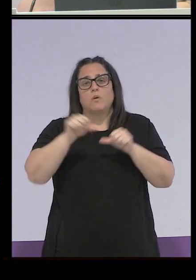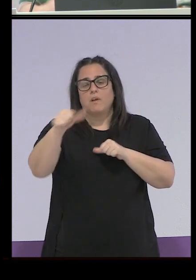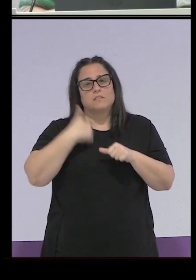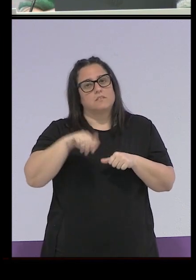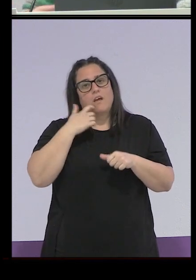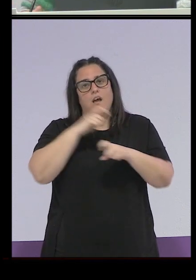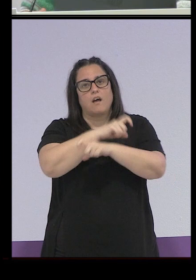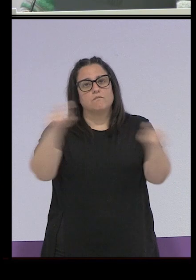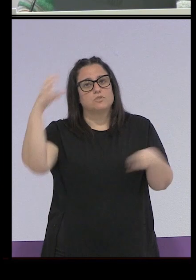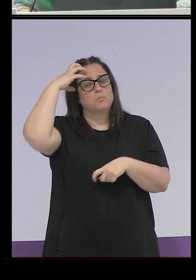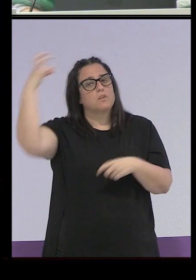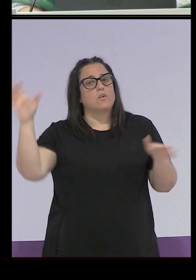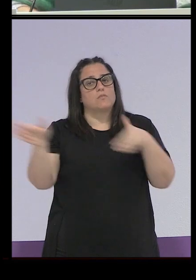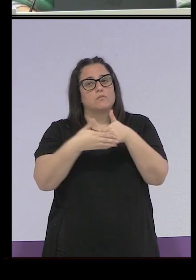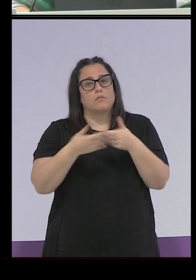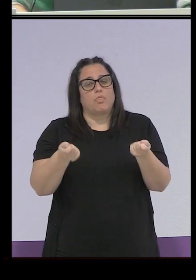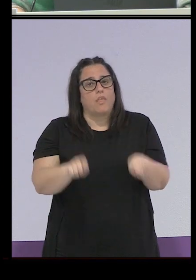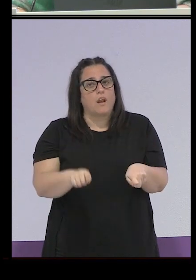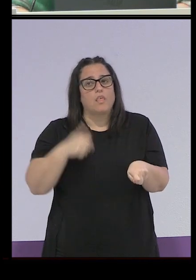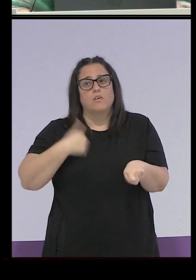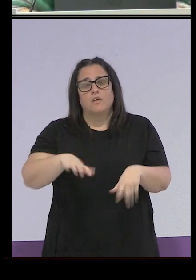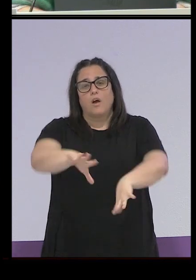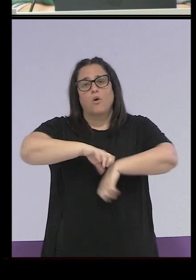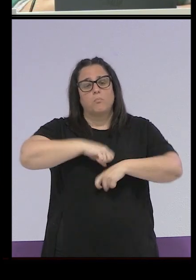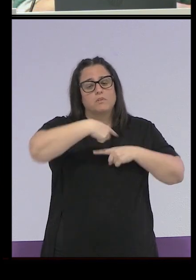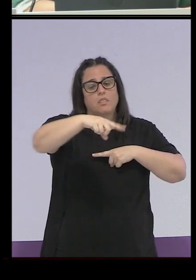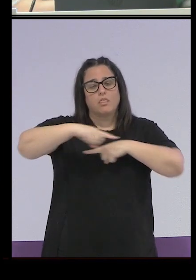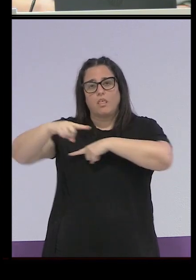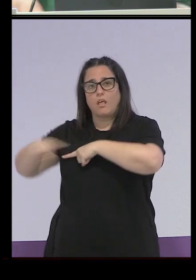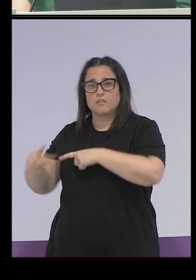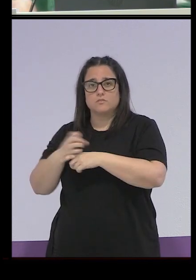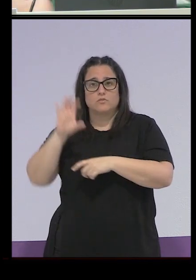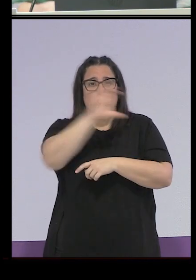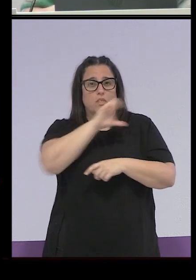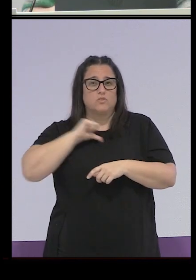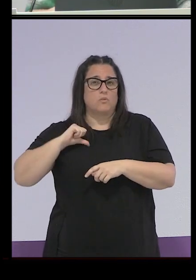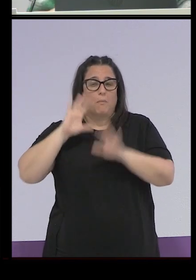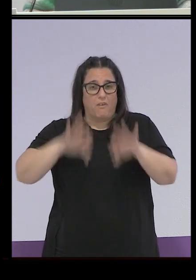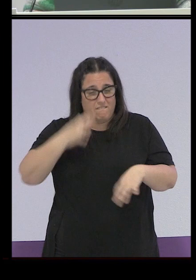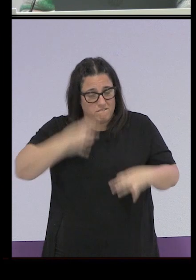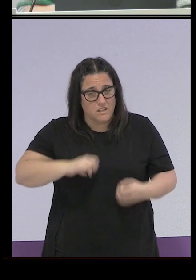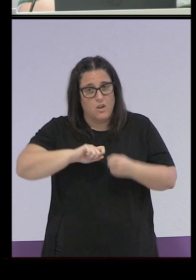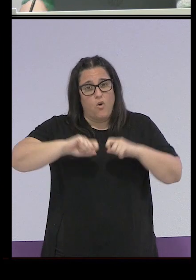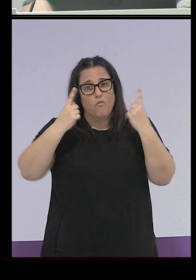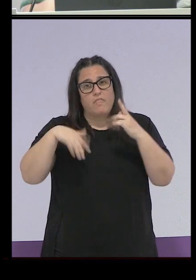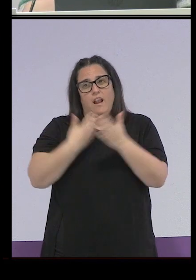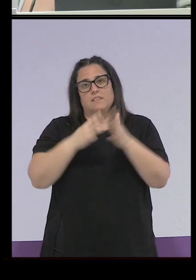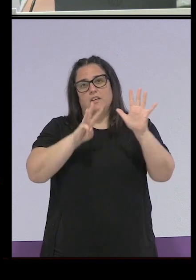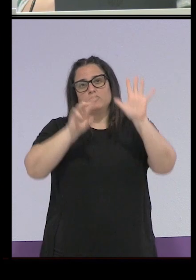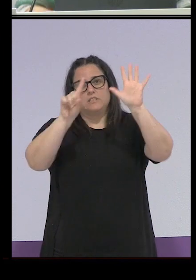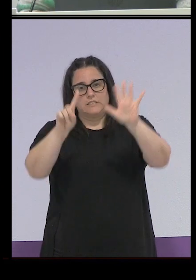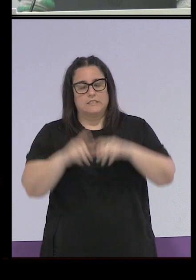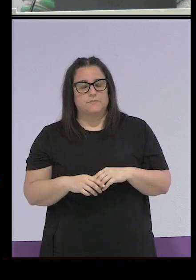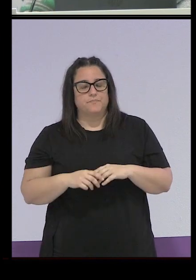patronato y que se van a a traspasar las competencias a las diferentes comunidades autónomas, pero el cambio completo no se da hasta el 86.